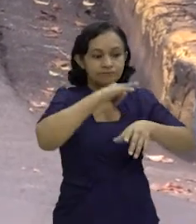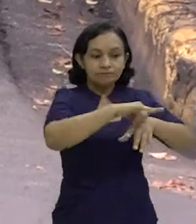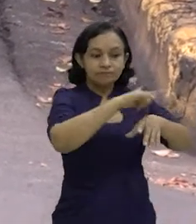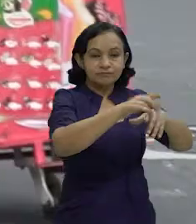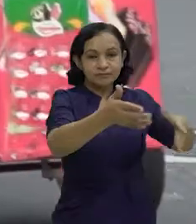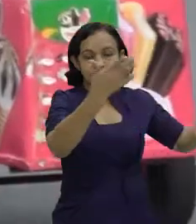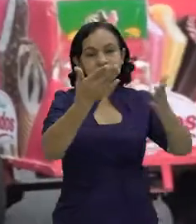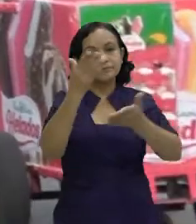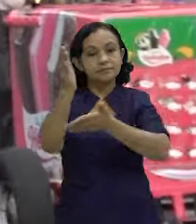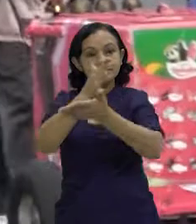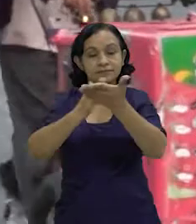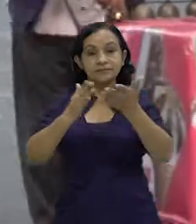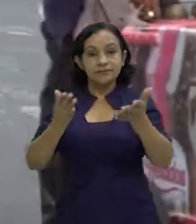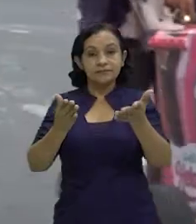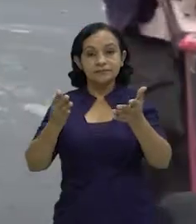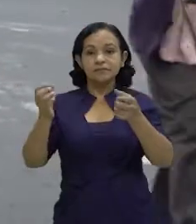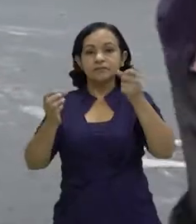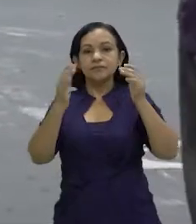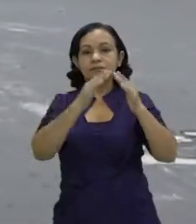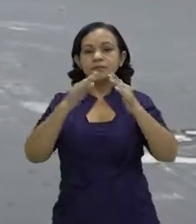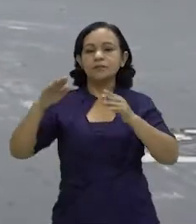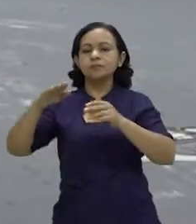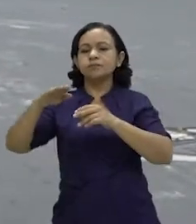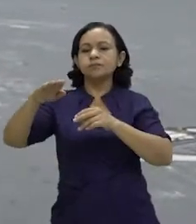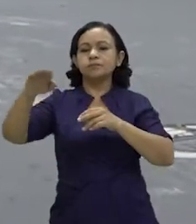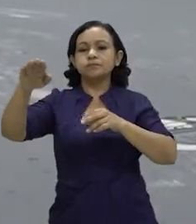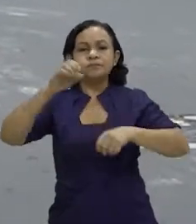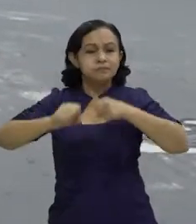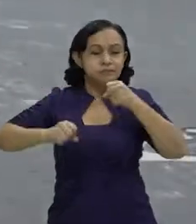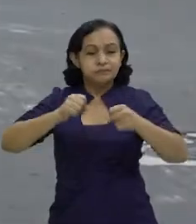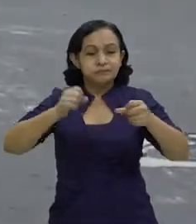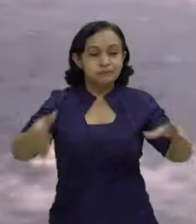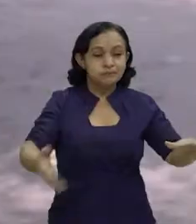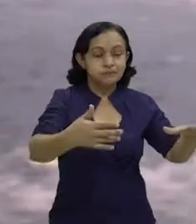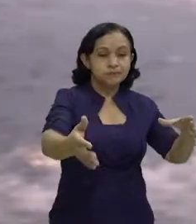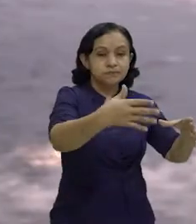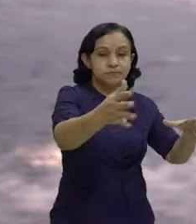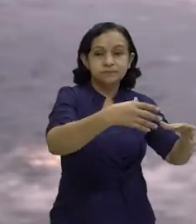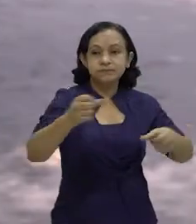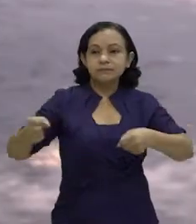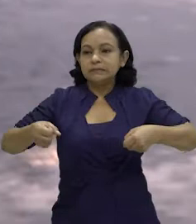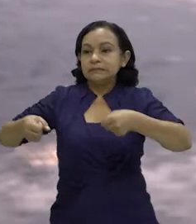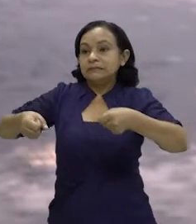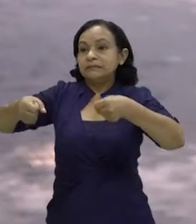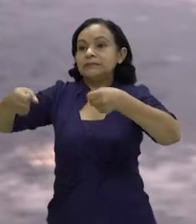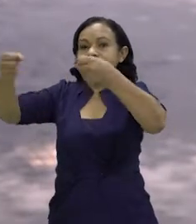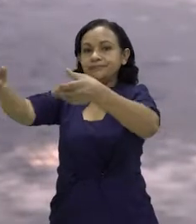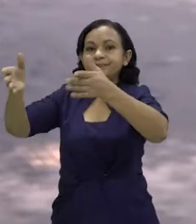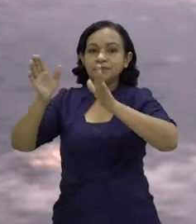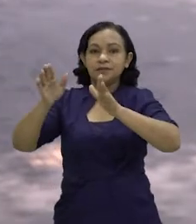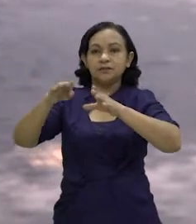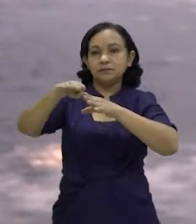comienza, y a veces se dan ocasiones de que hay vecinos que pasa el camión, y hasta esa hora están corriendo, corren, y van detrás del camión.